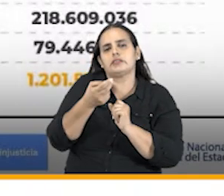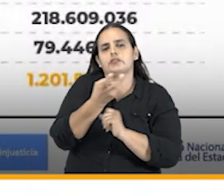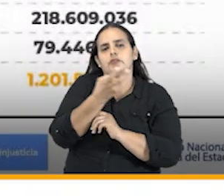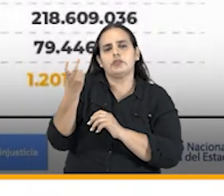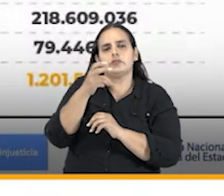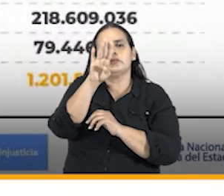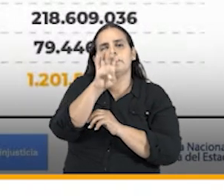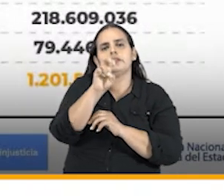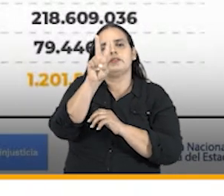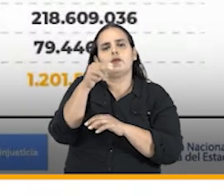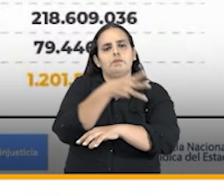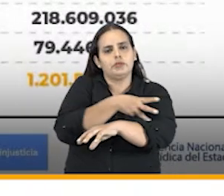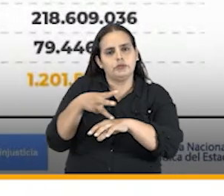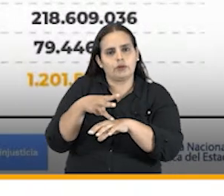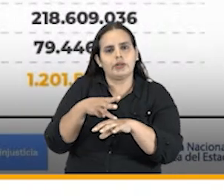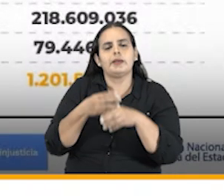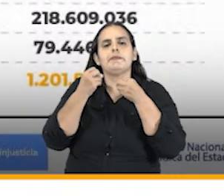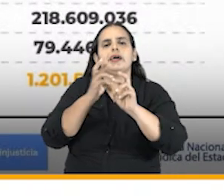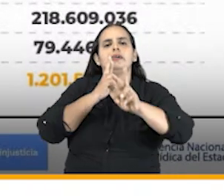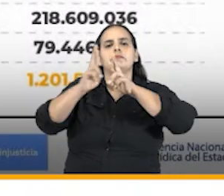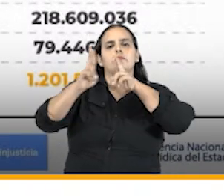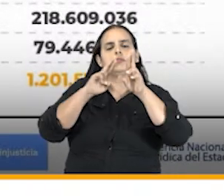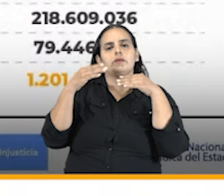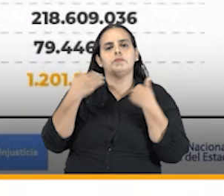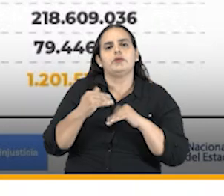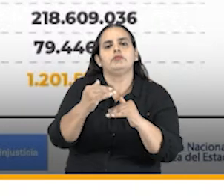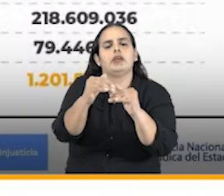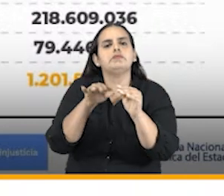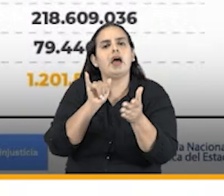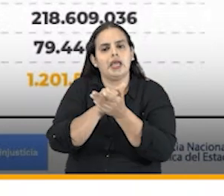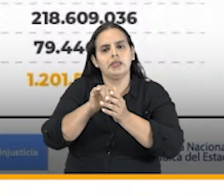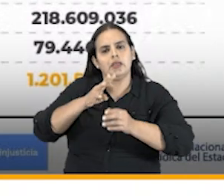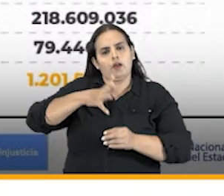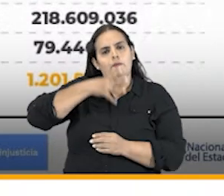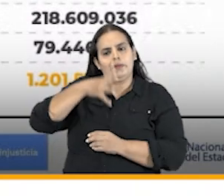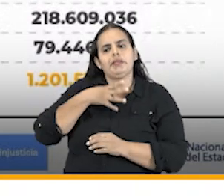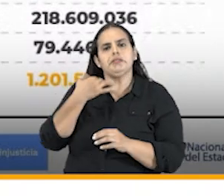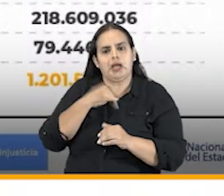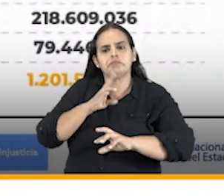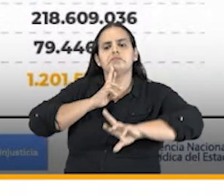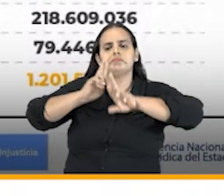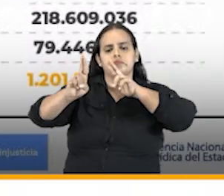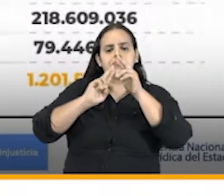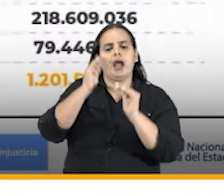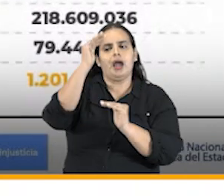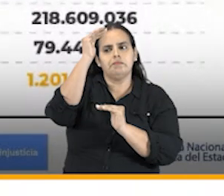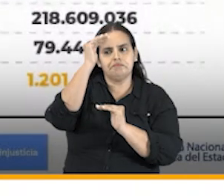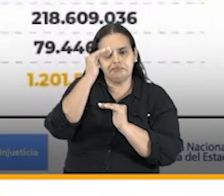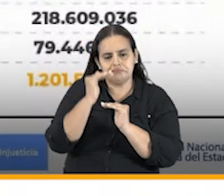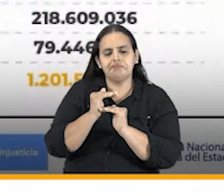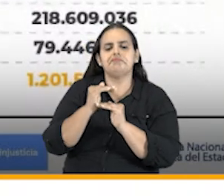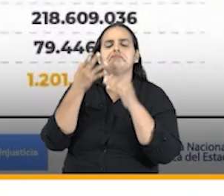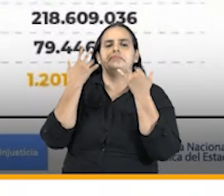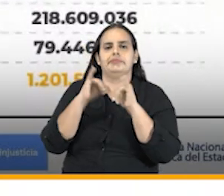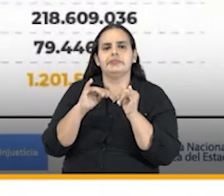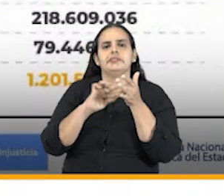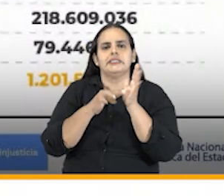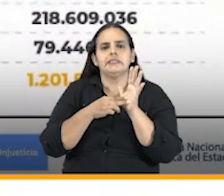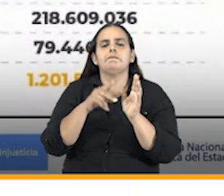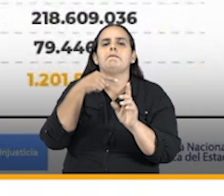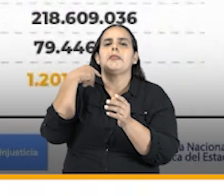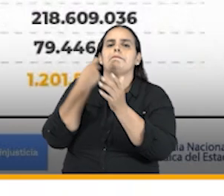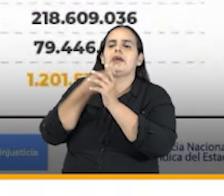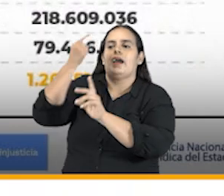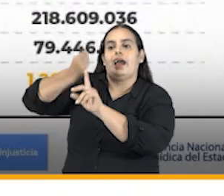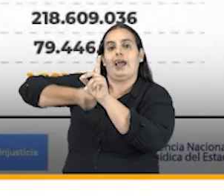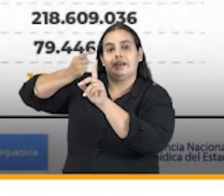292 millones de pesos como resultado de procesos competitivos que dieron como resultado un menor valor en cuanto al arriendo de